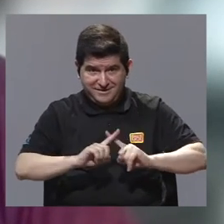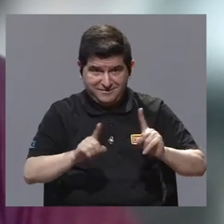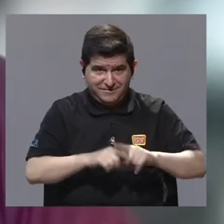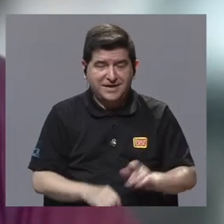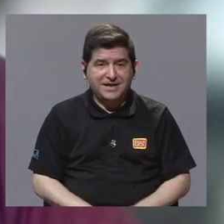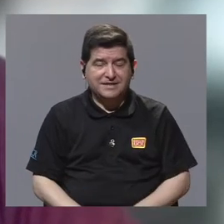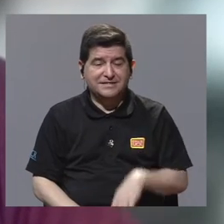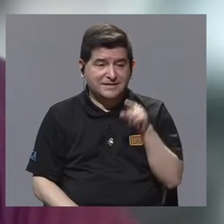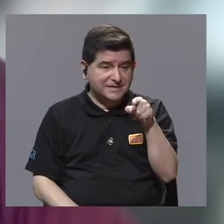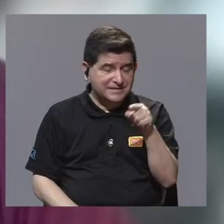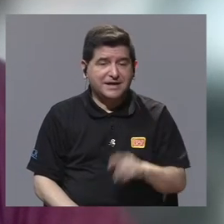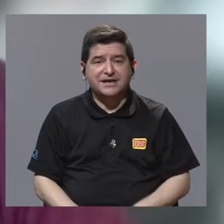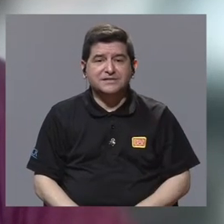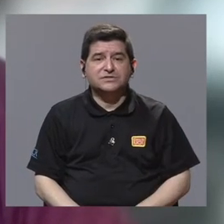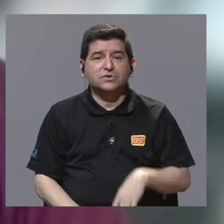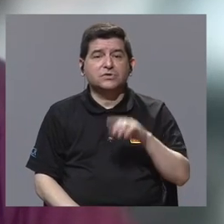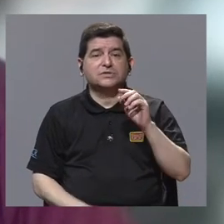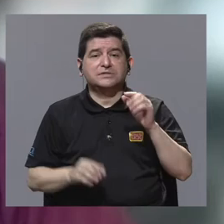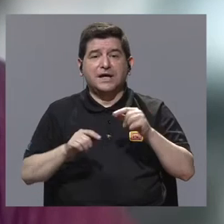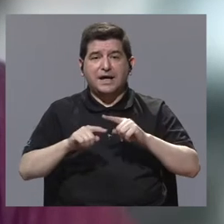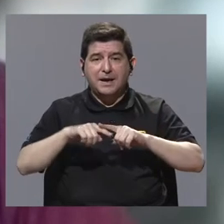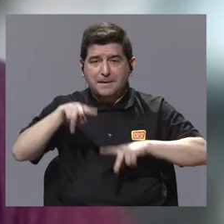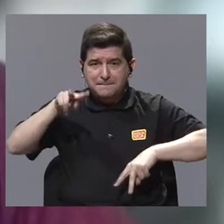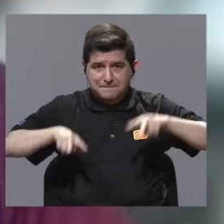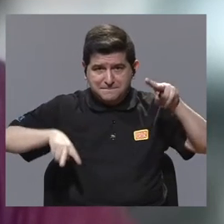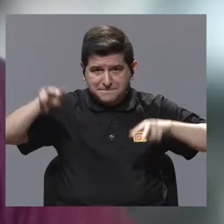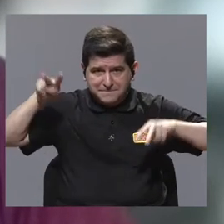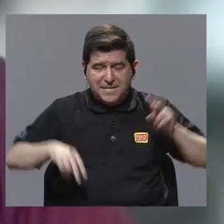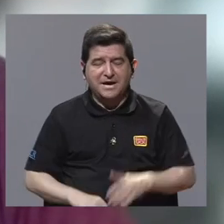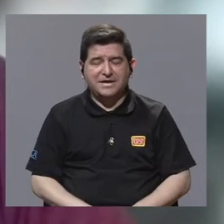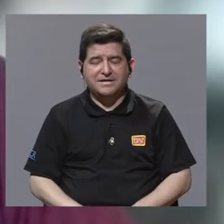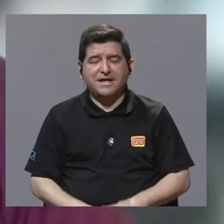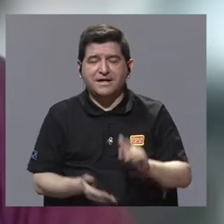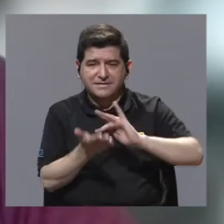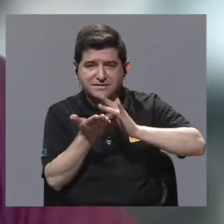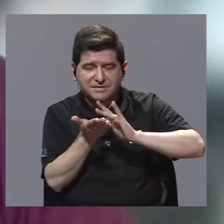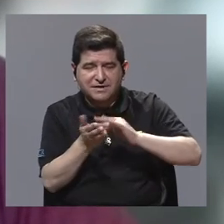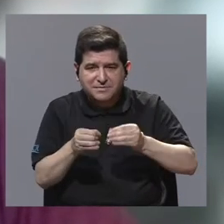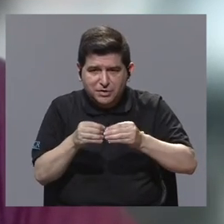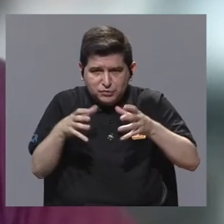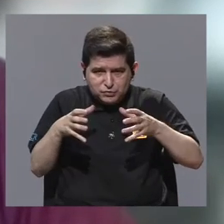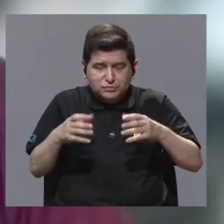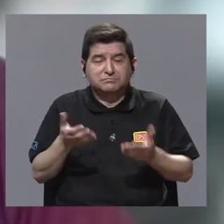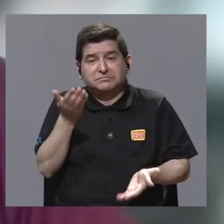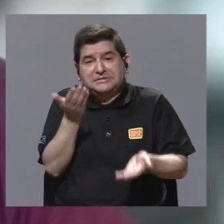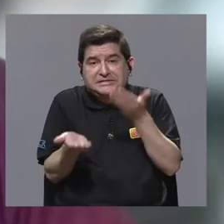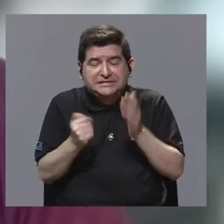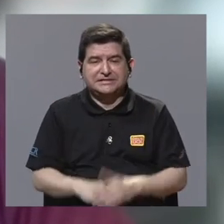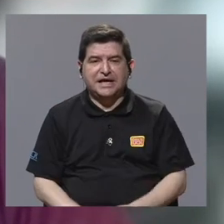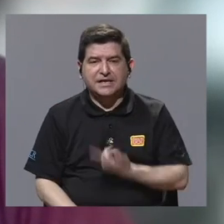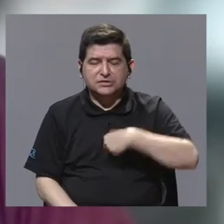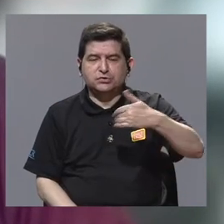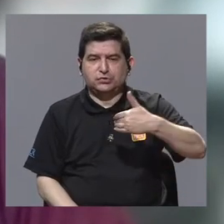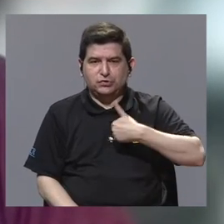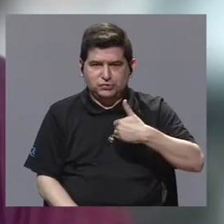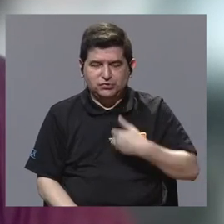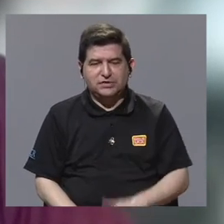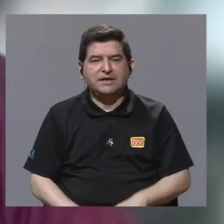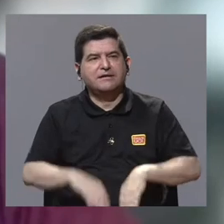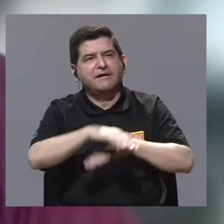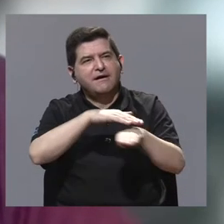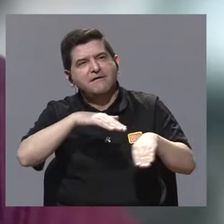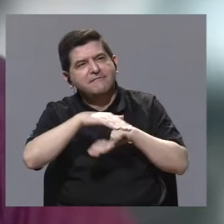diferentes radioisótopos a una gama grande de radiofármacos. Entonces, posiblemente nosotros